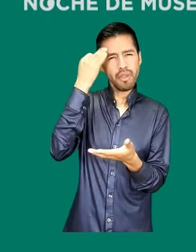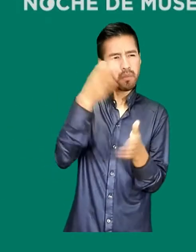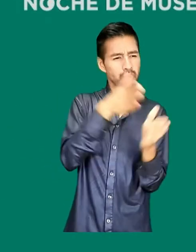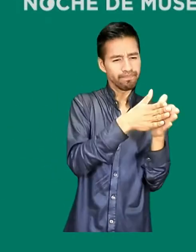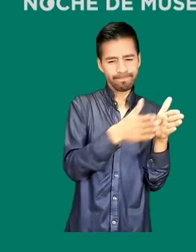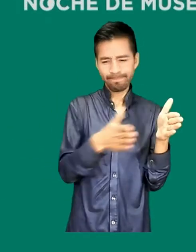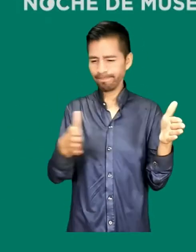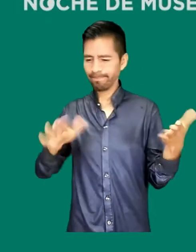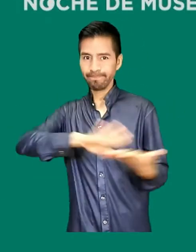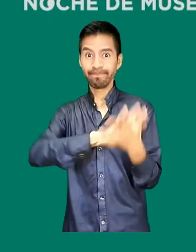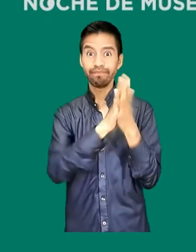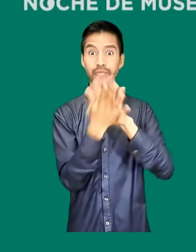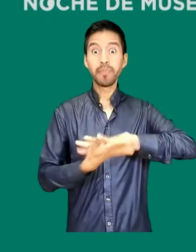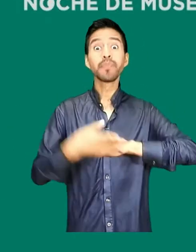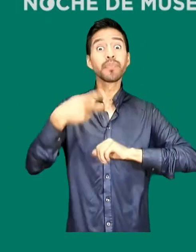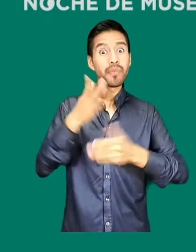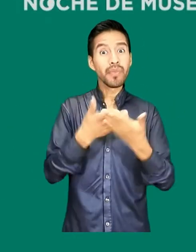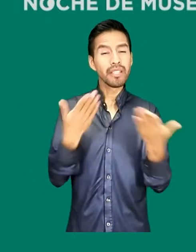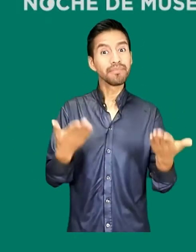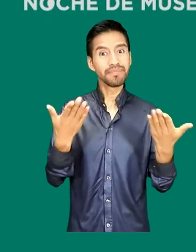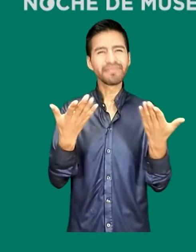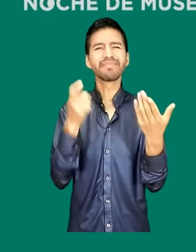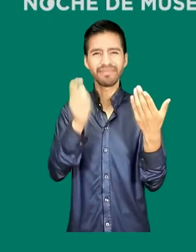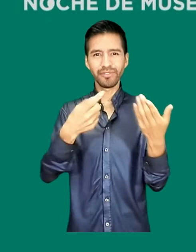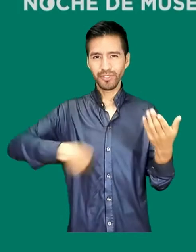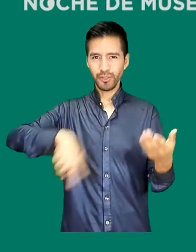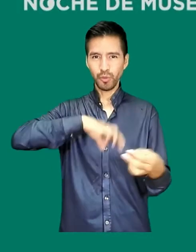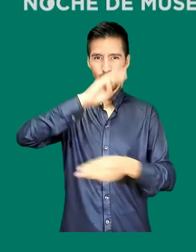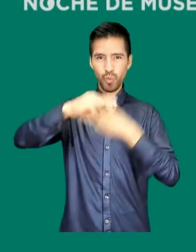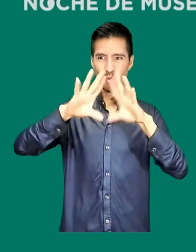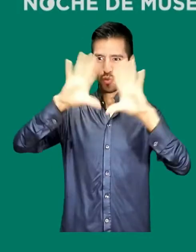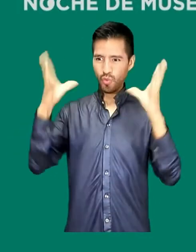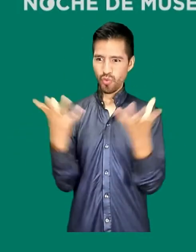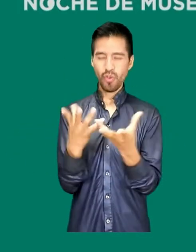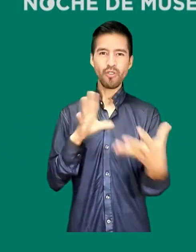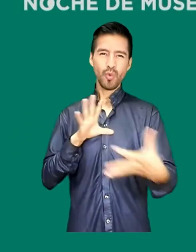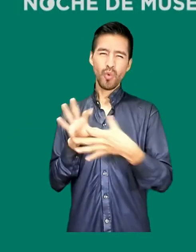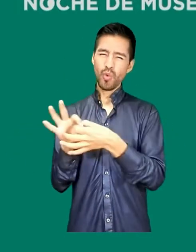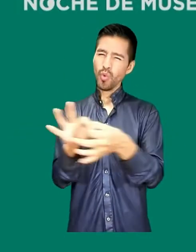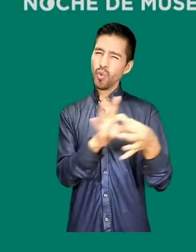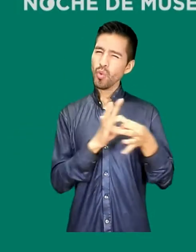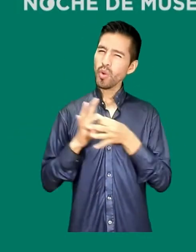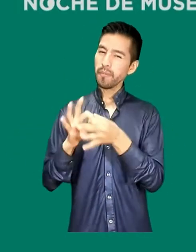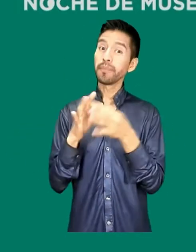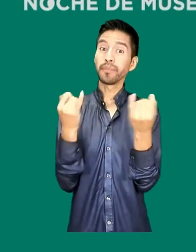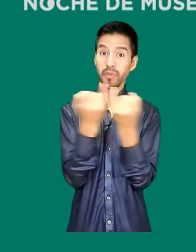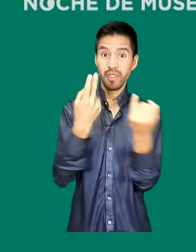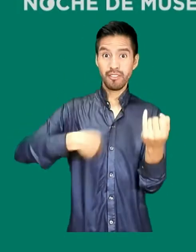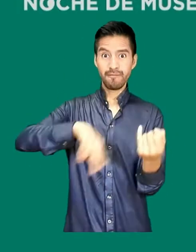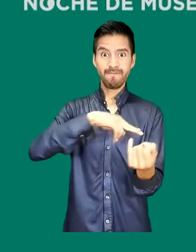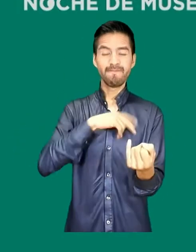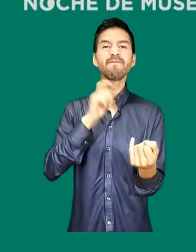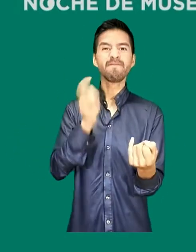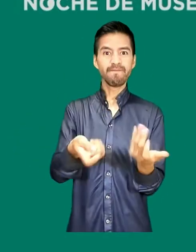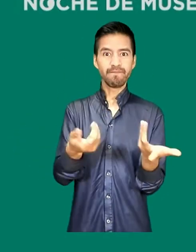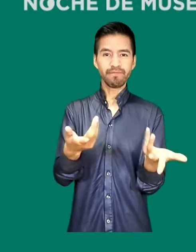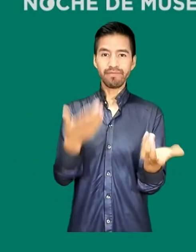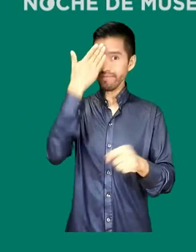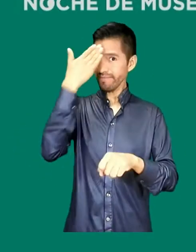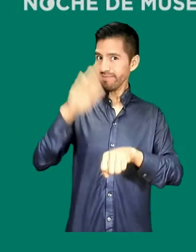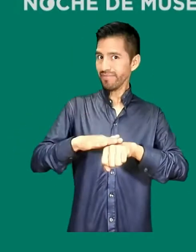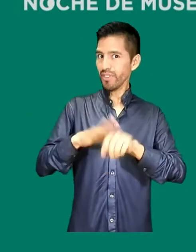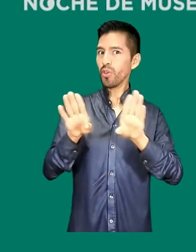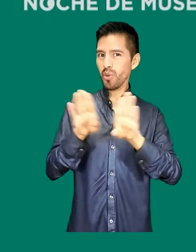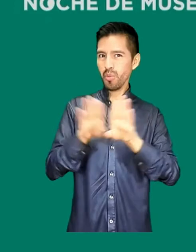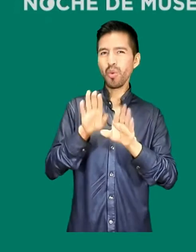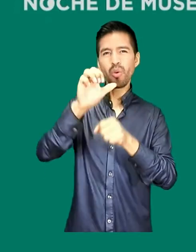Sin embargo, no debemos olvidar la armonía que tenemos con nuestro medio ambiente y no perder de vista la forma